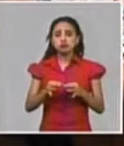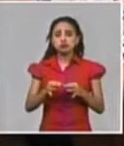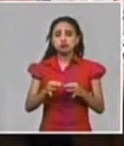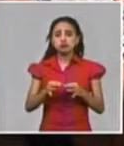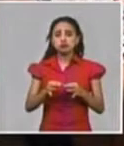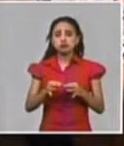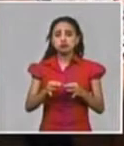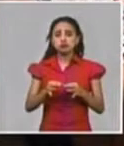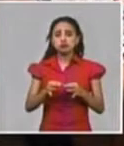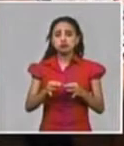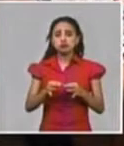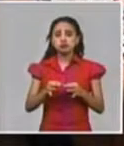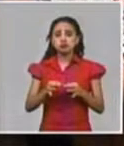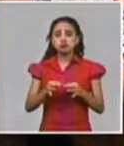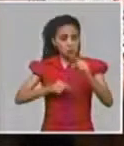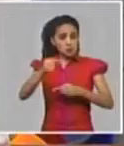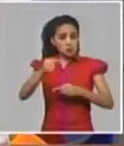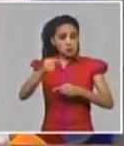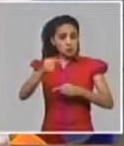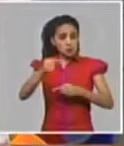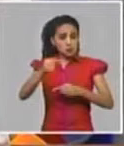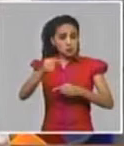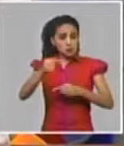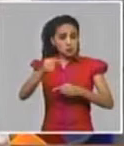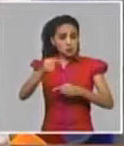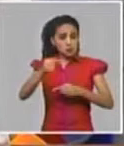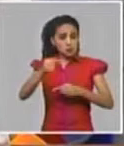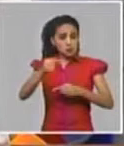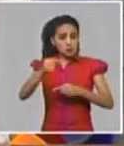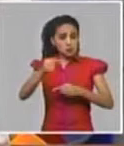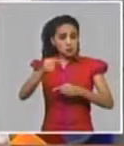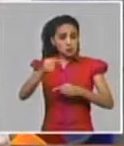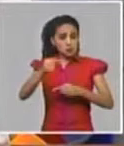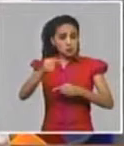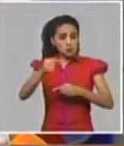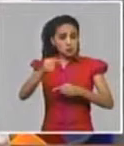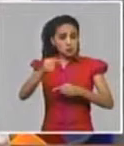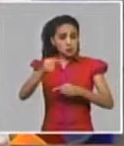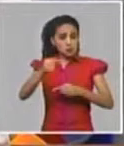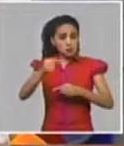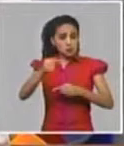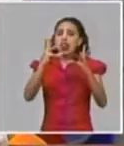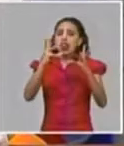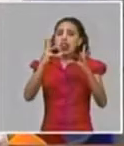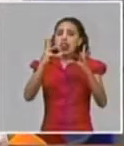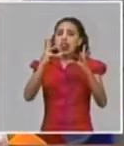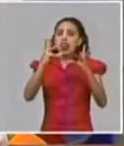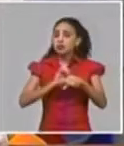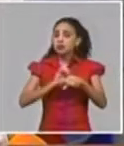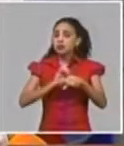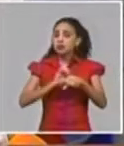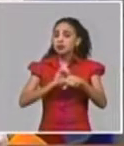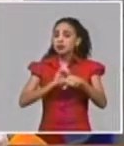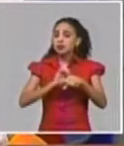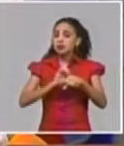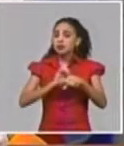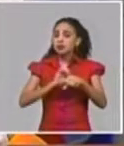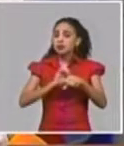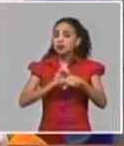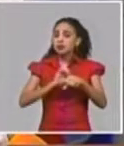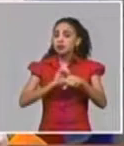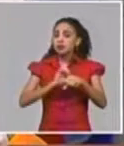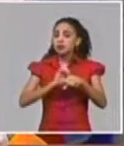Y se espera que en las próximas semanas, como expliqué, siga creciendo en el número de casos y en el número de fallecidos. Es muy llamativo.